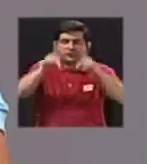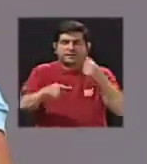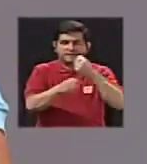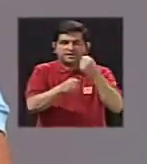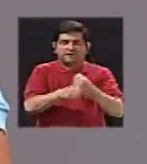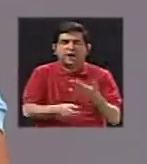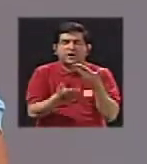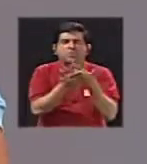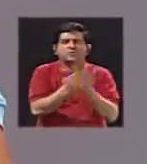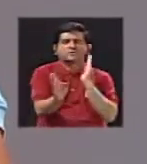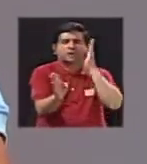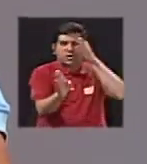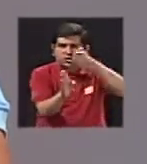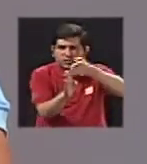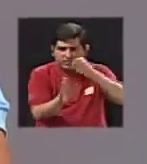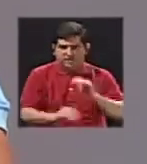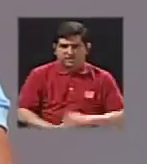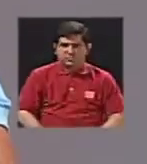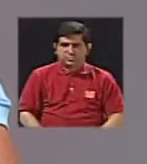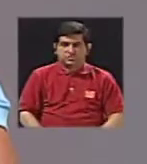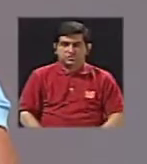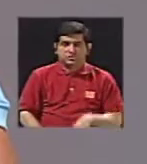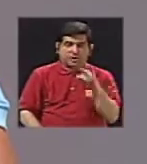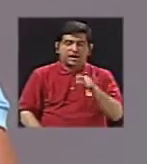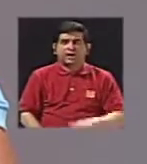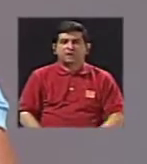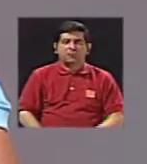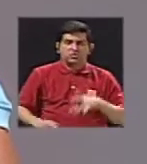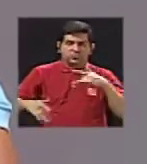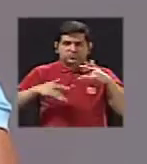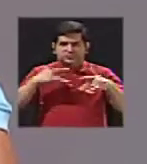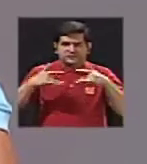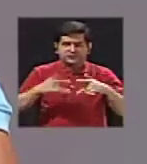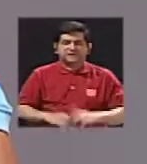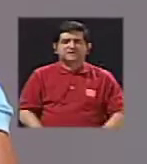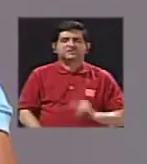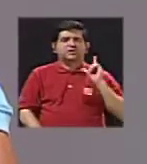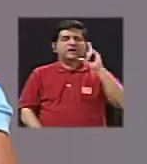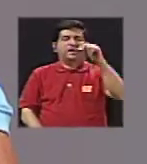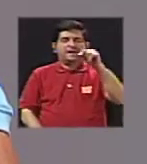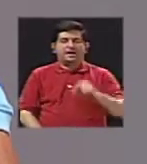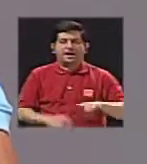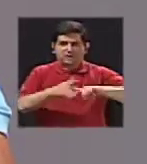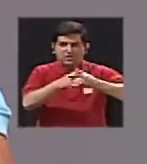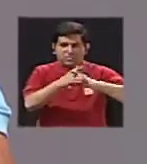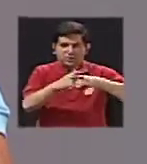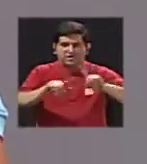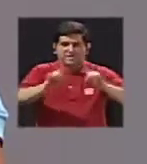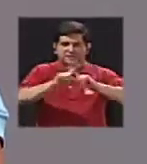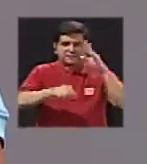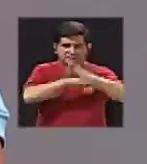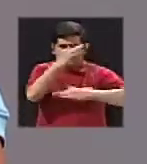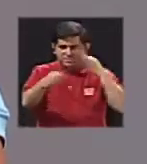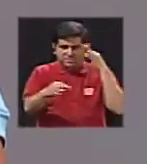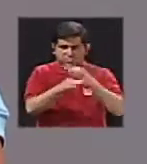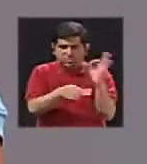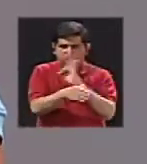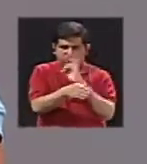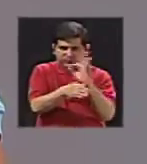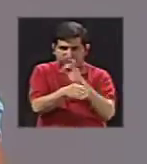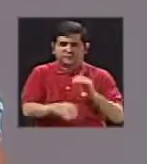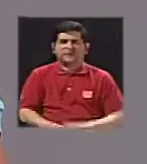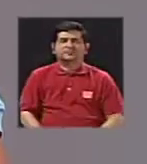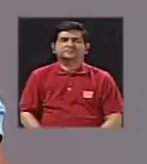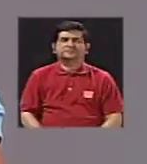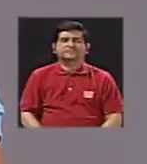en el muestreo directo de sensores remotos del volcán como otra parte de herramienta del funcionamiento. En el caso